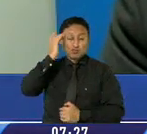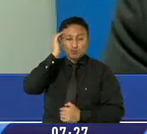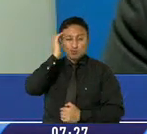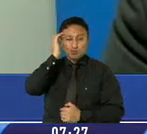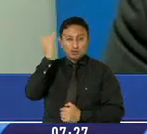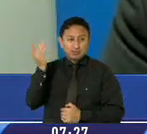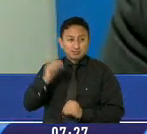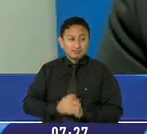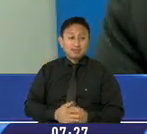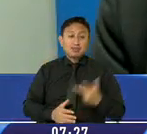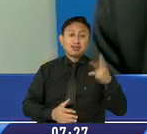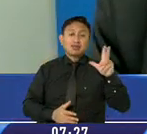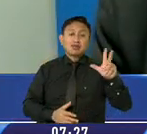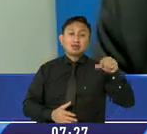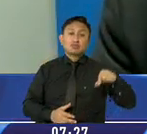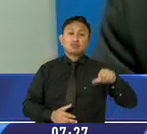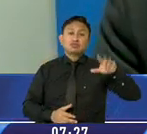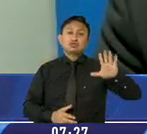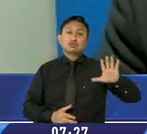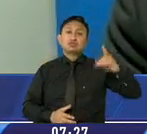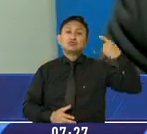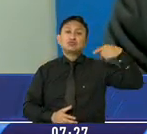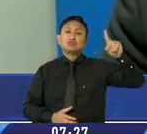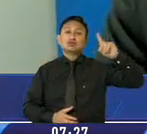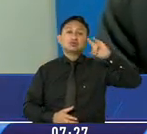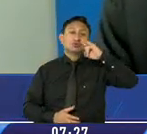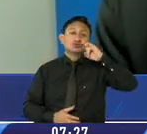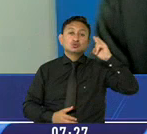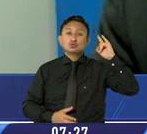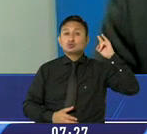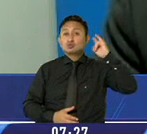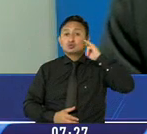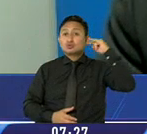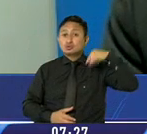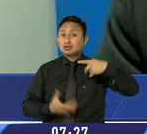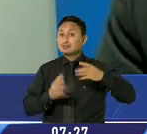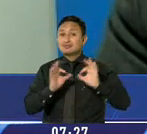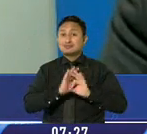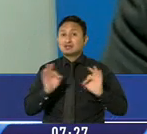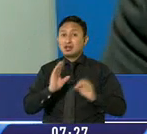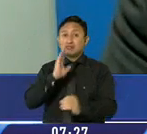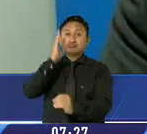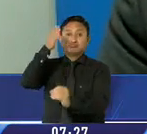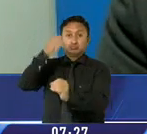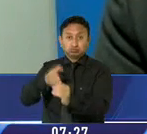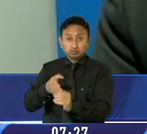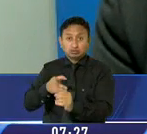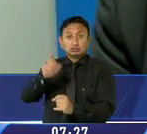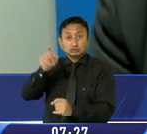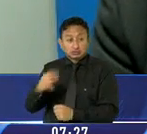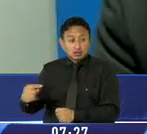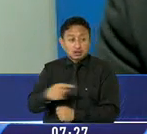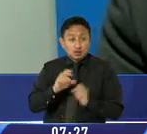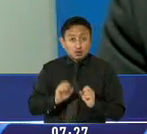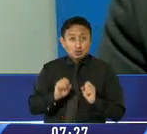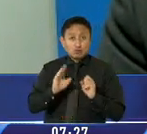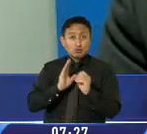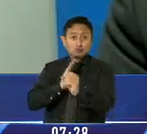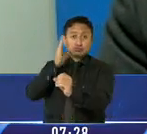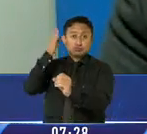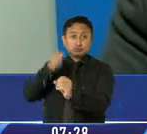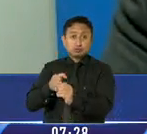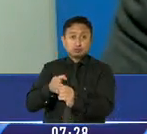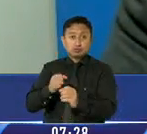los 3.5 millones de niños y niñas que no lo están haciendo y que deberían de tener la oportunidad de regresar